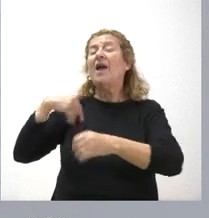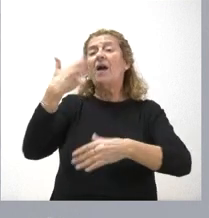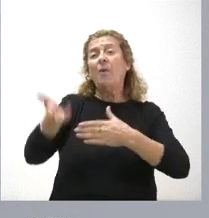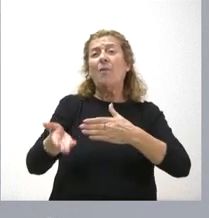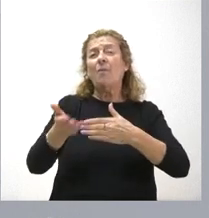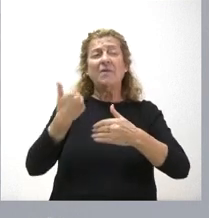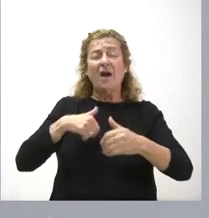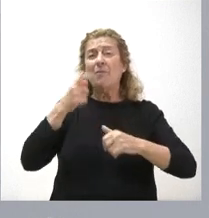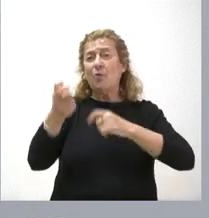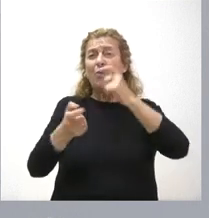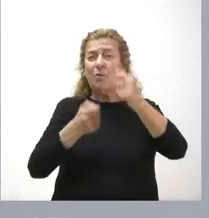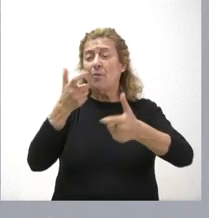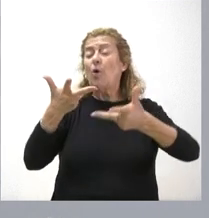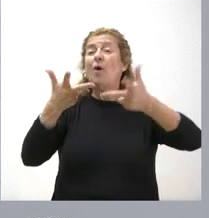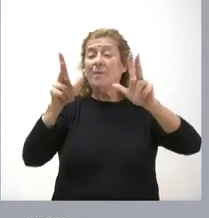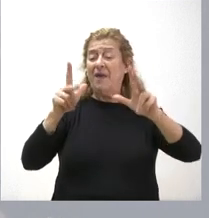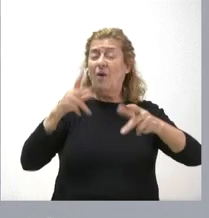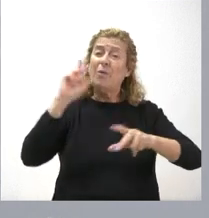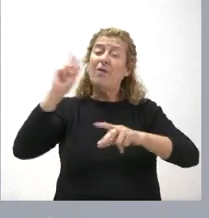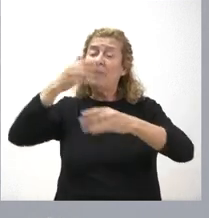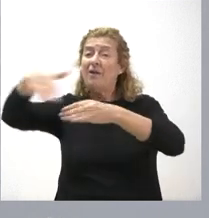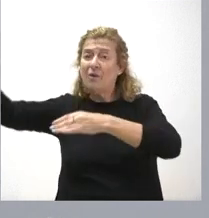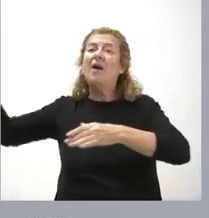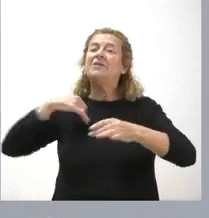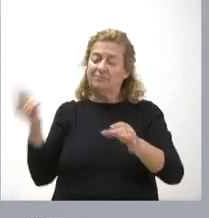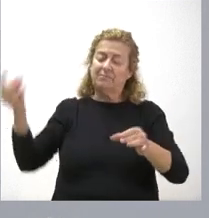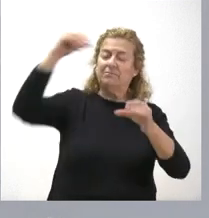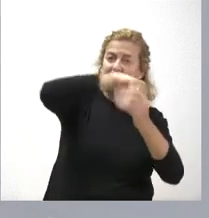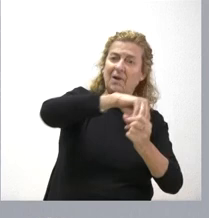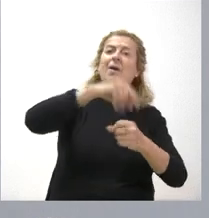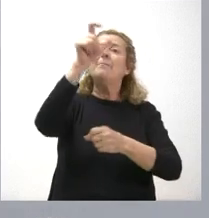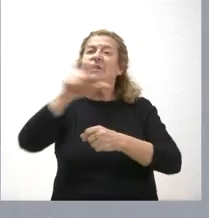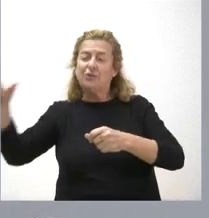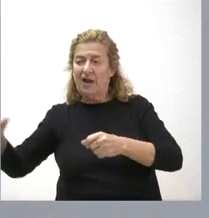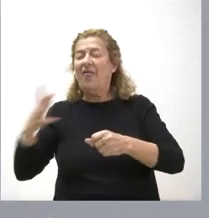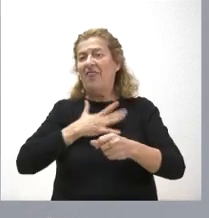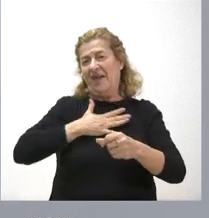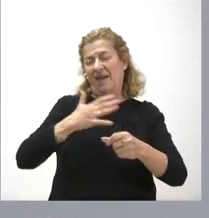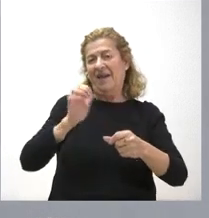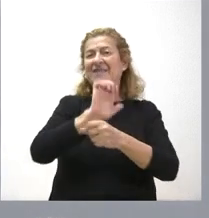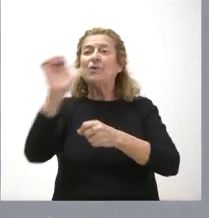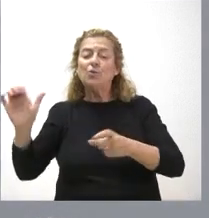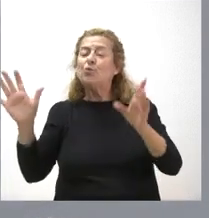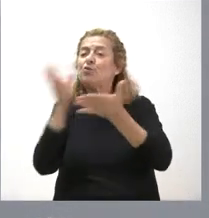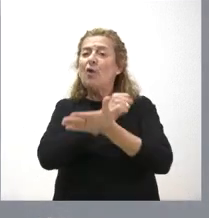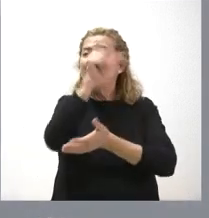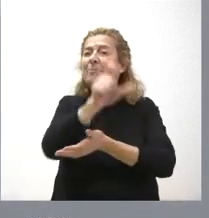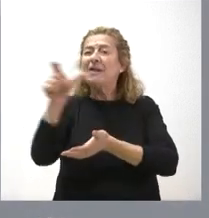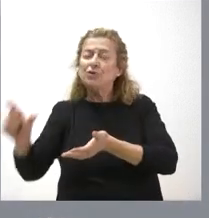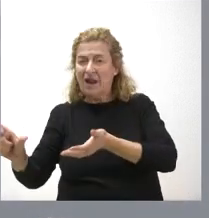vaya liberando esos puestos, se convertirán en puestos de personal estatutario, que es el que corresponderá a todo el personal